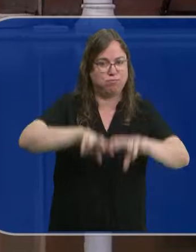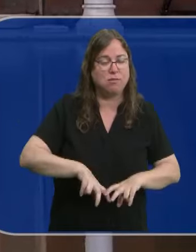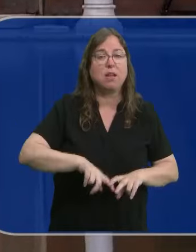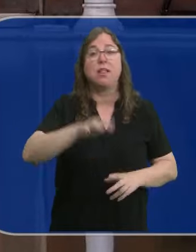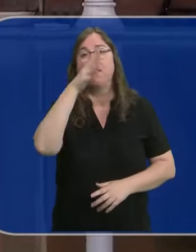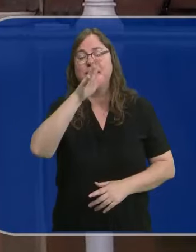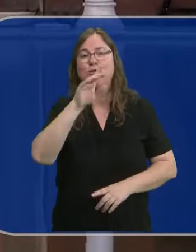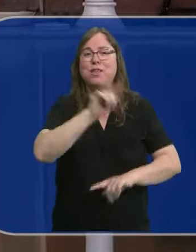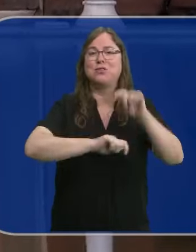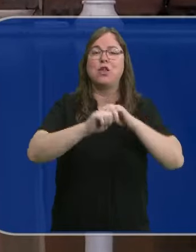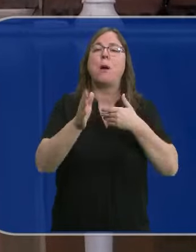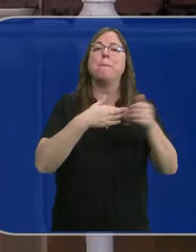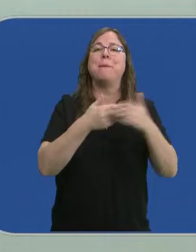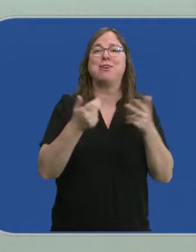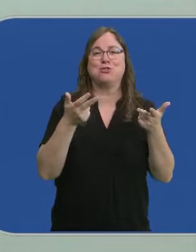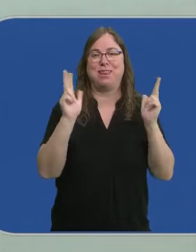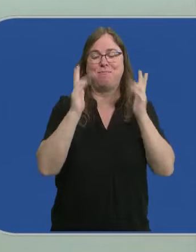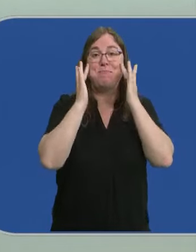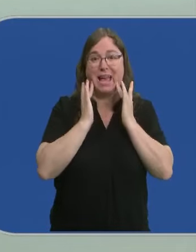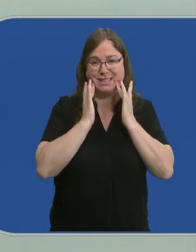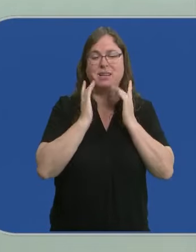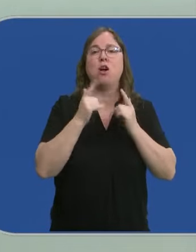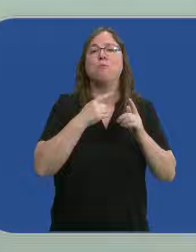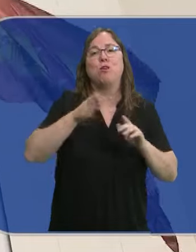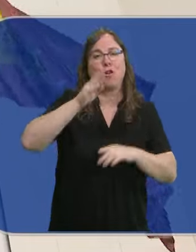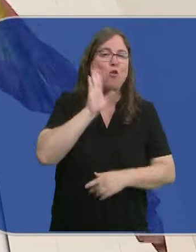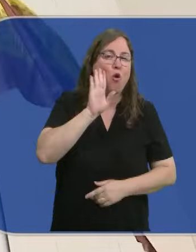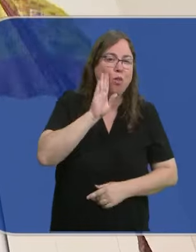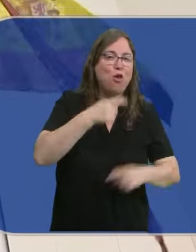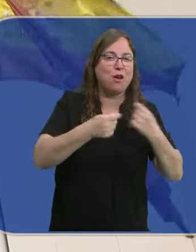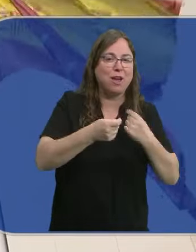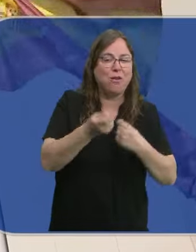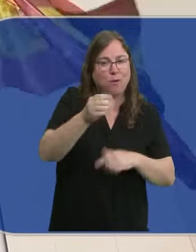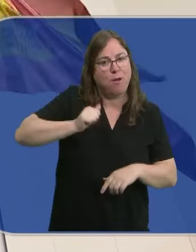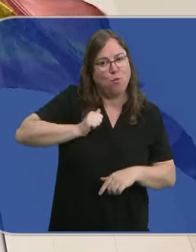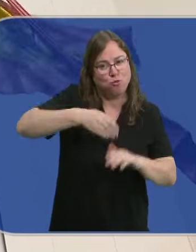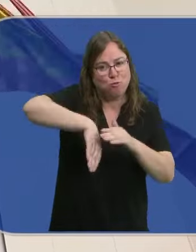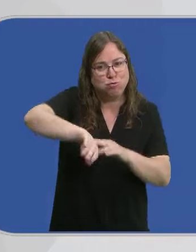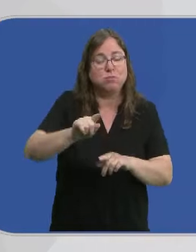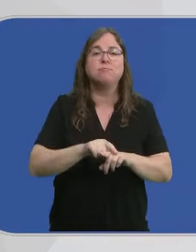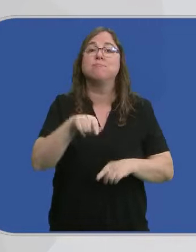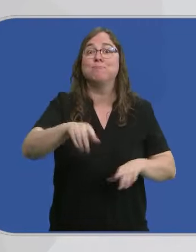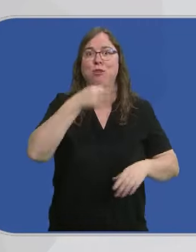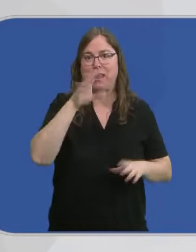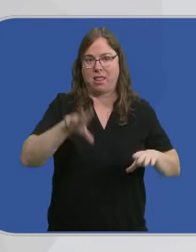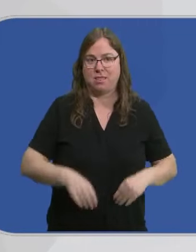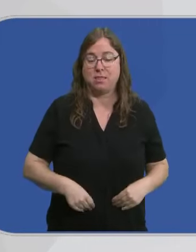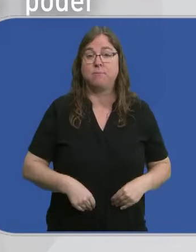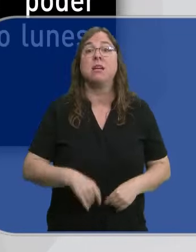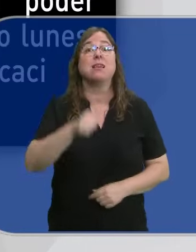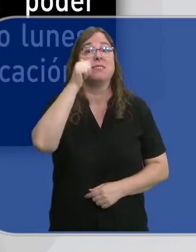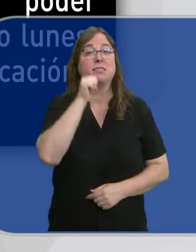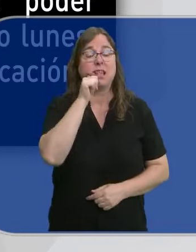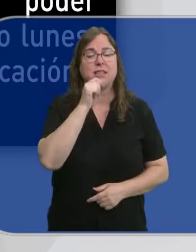denuncia de la organización Manos Limpias por tráfico de influencias y corrupción en los negocios había sido admitida. Esa tarde, Pedro Sánchez